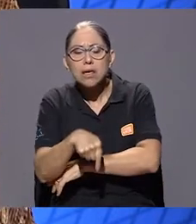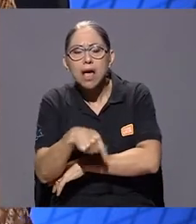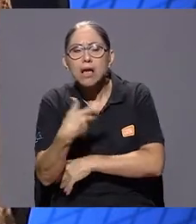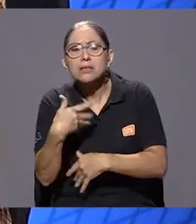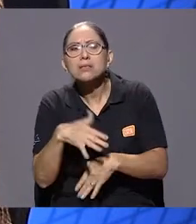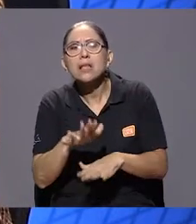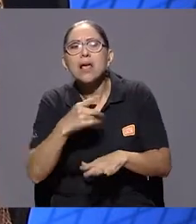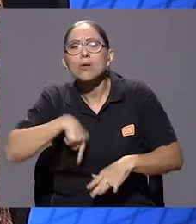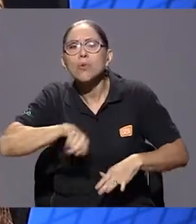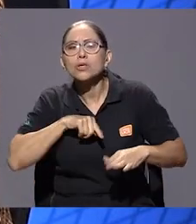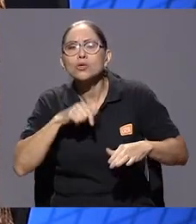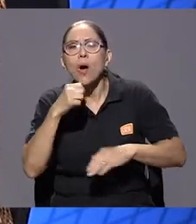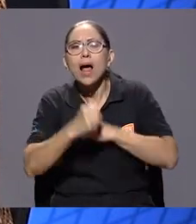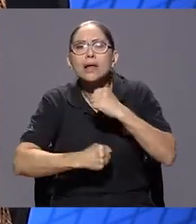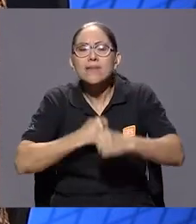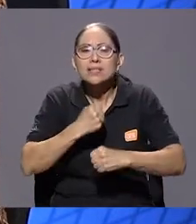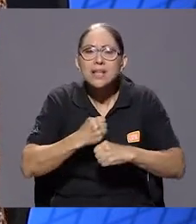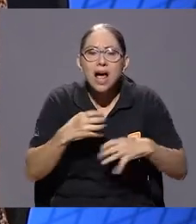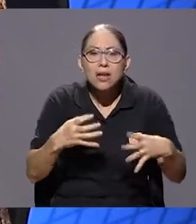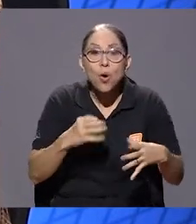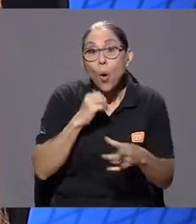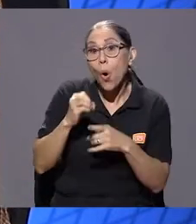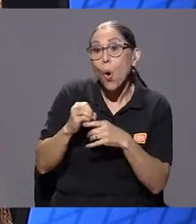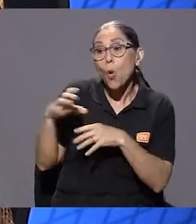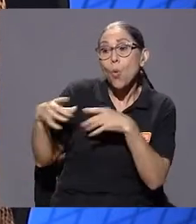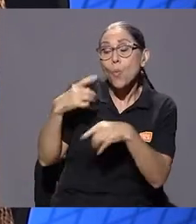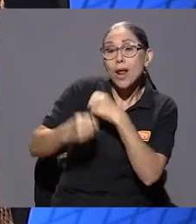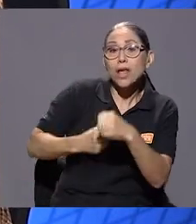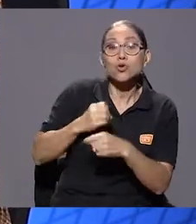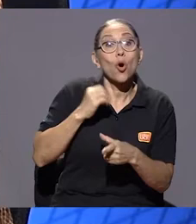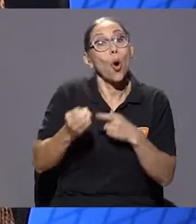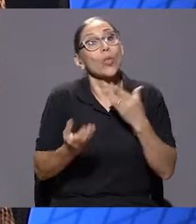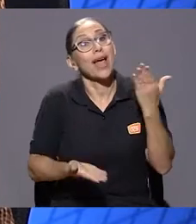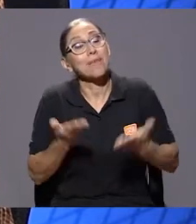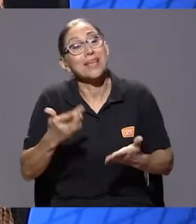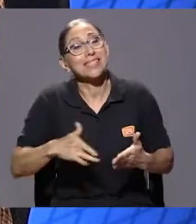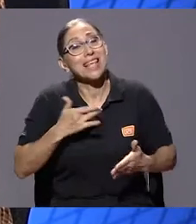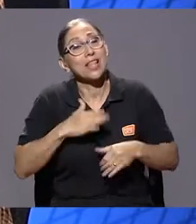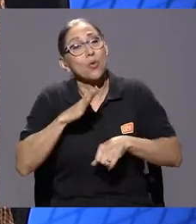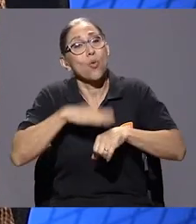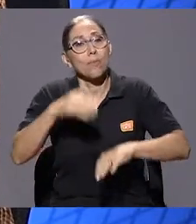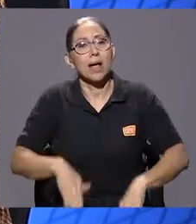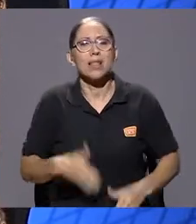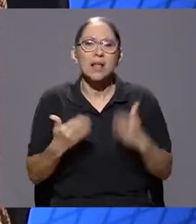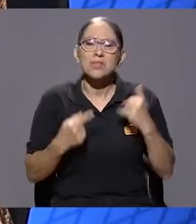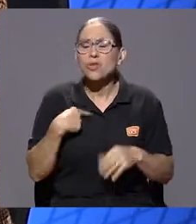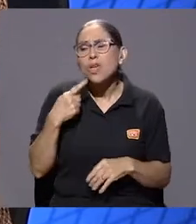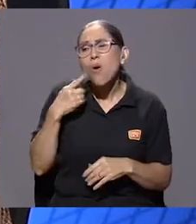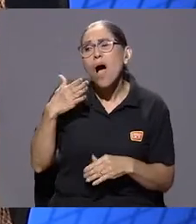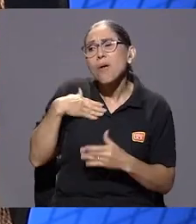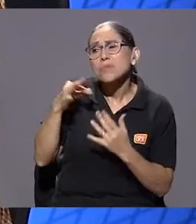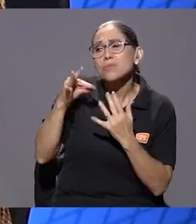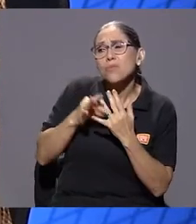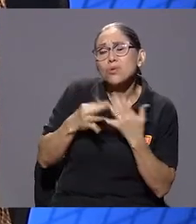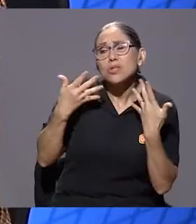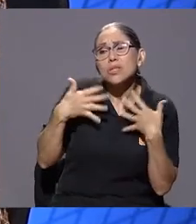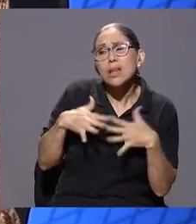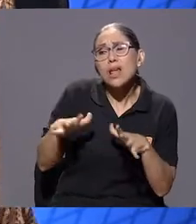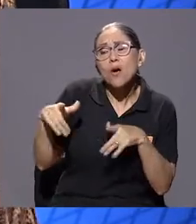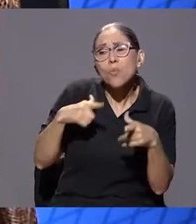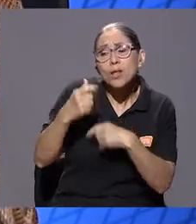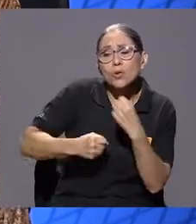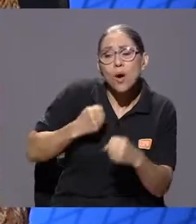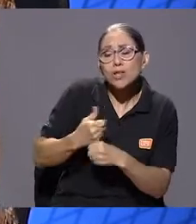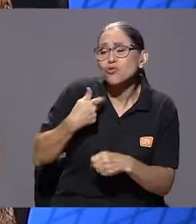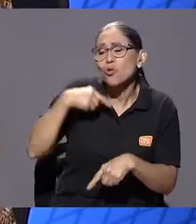más bien culpógeno, estaría cumpliendo 60 años y yo no le pude cumplir su fiesta, estaría cumpliendo 15 y no pude cumplirle con esto, o